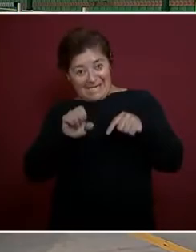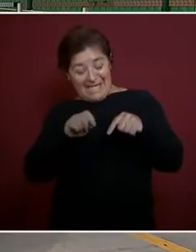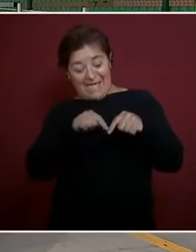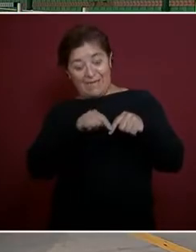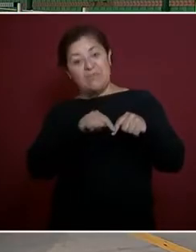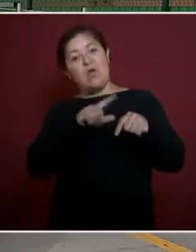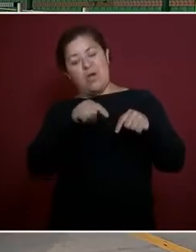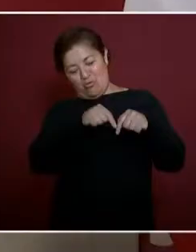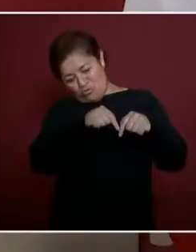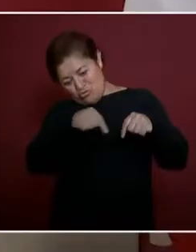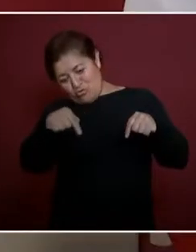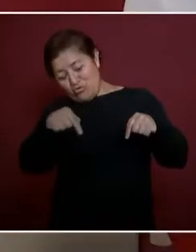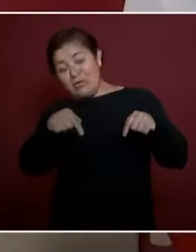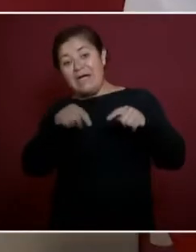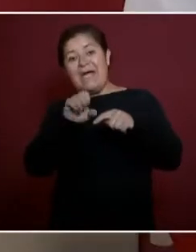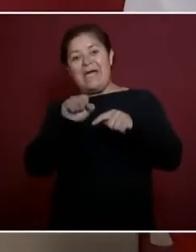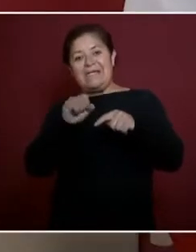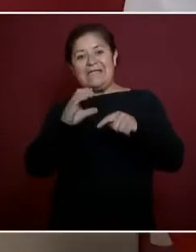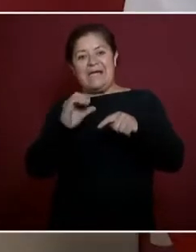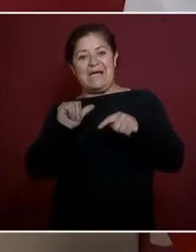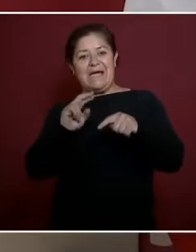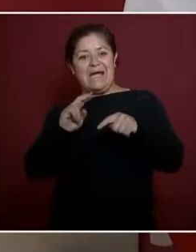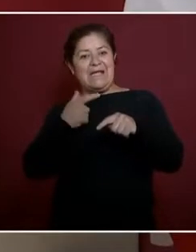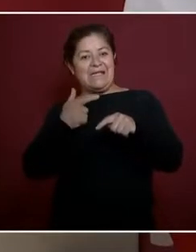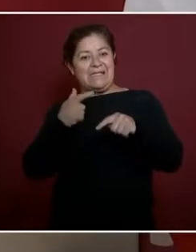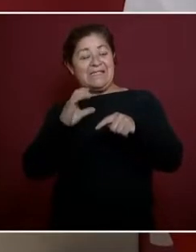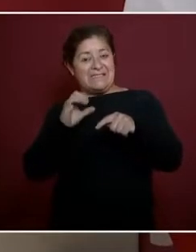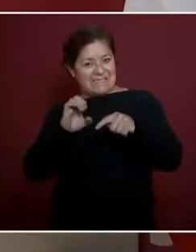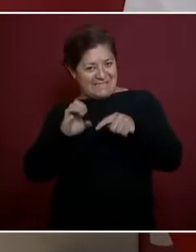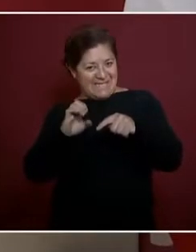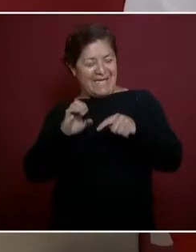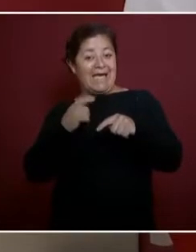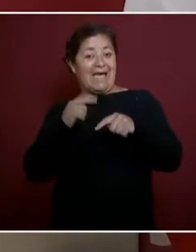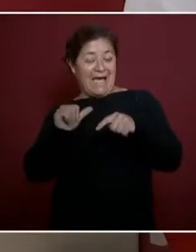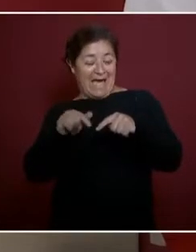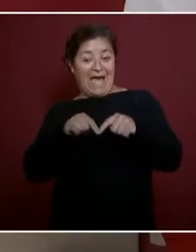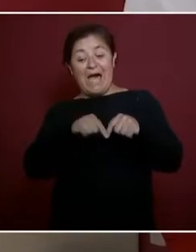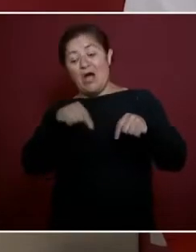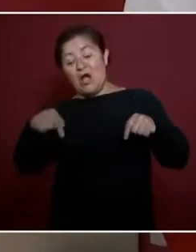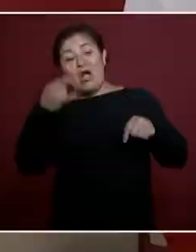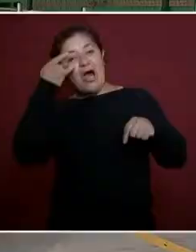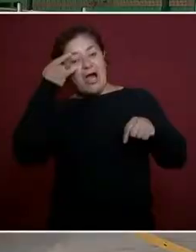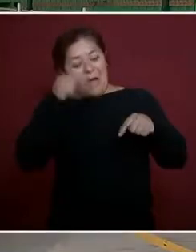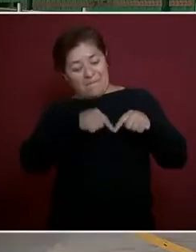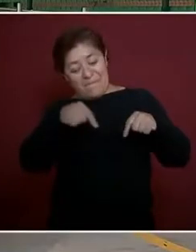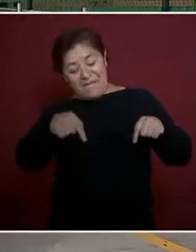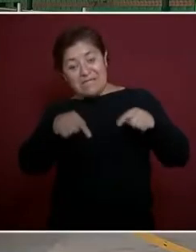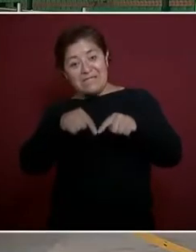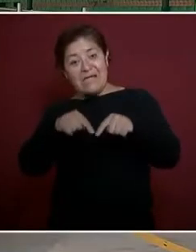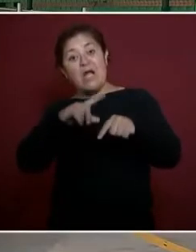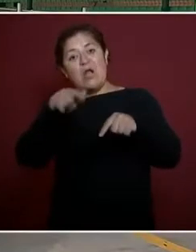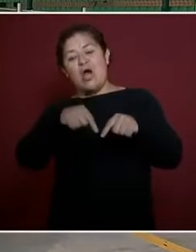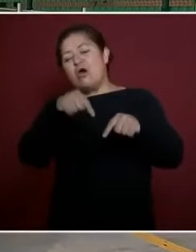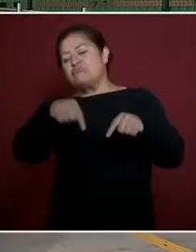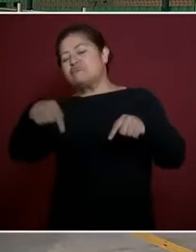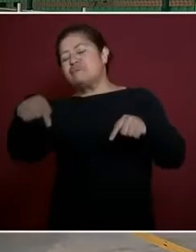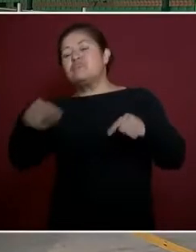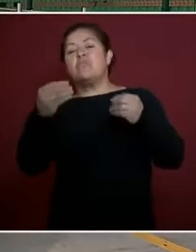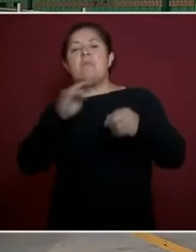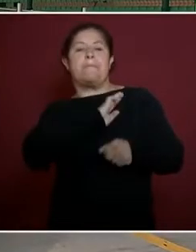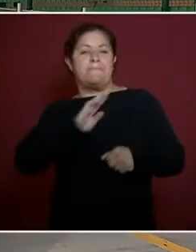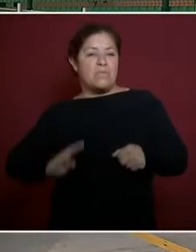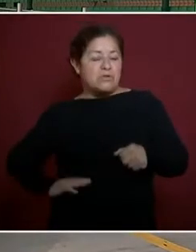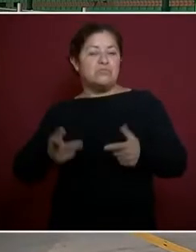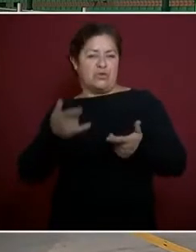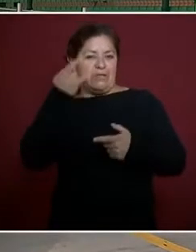a Escarce, a Campeche, luego a Campeche, la ciudad, luego pasa a varios municipios de